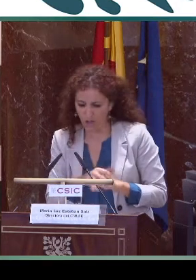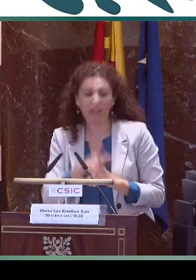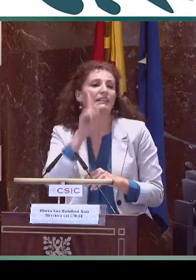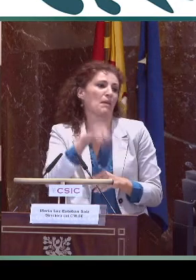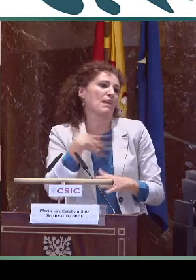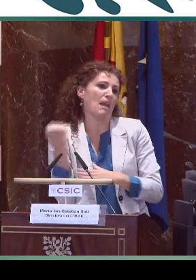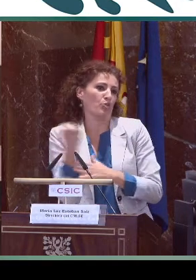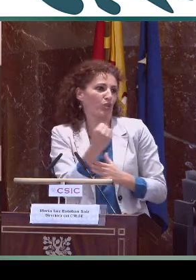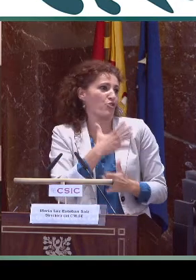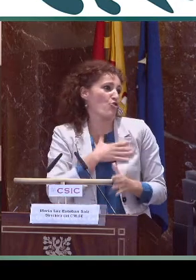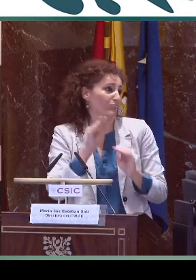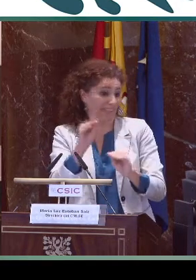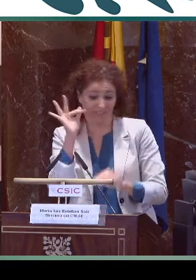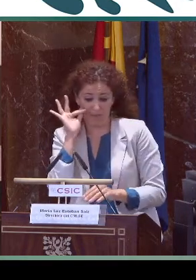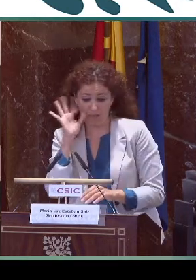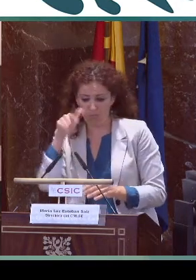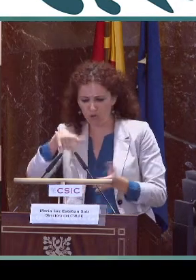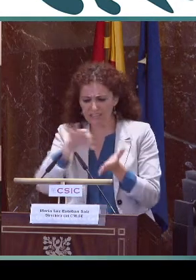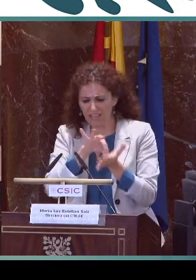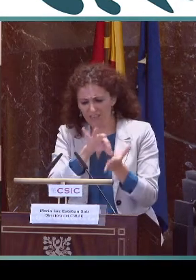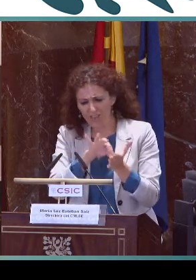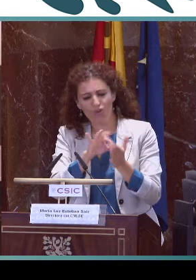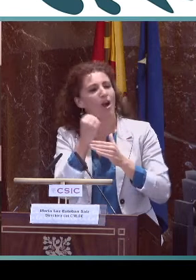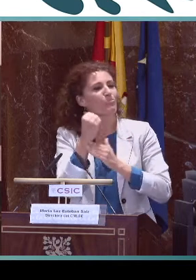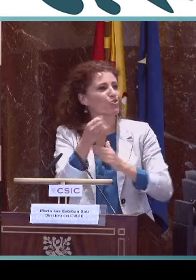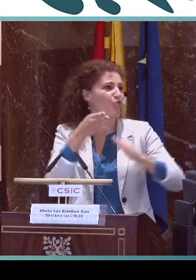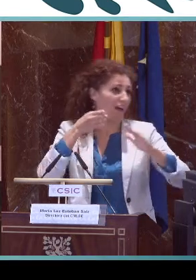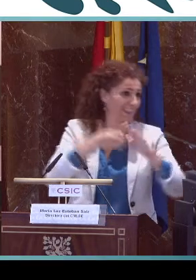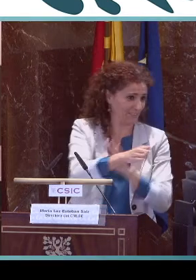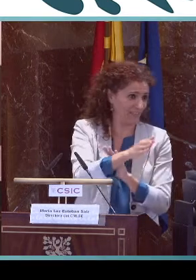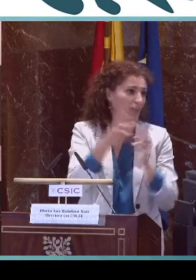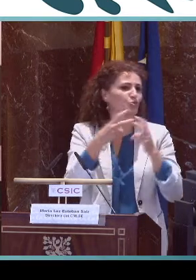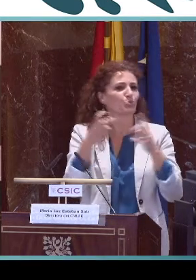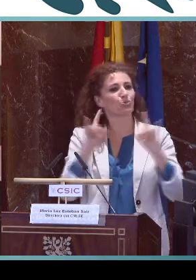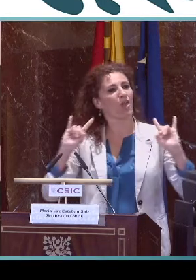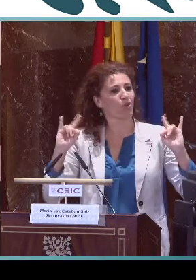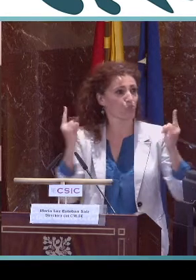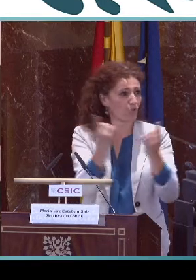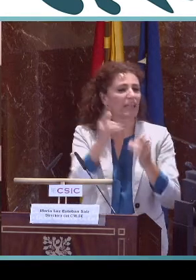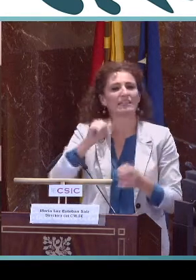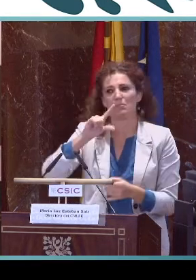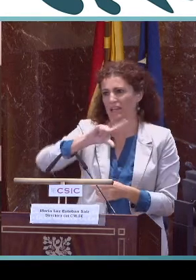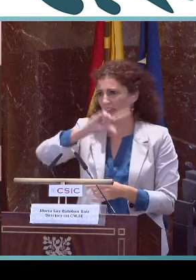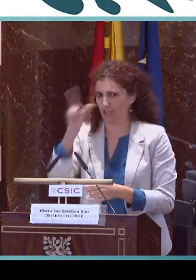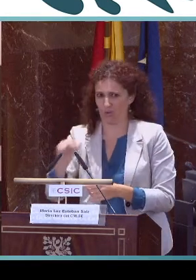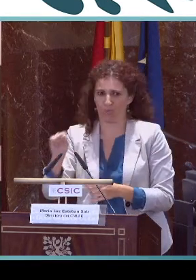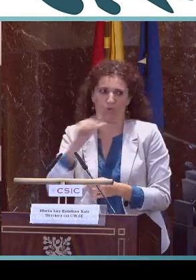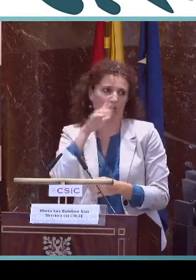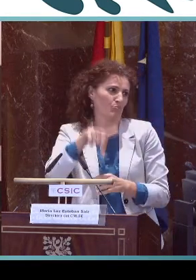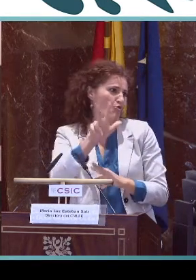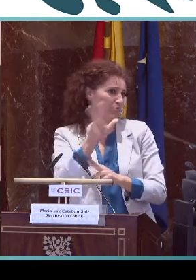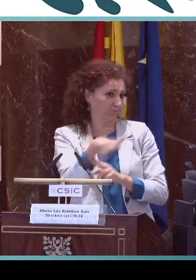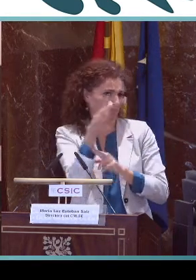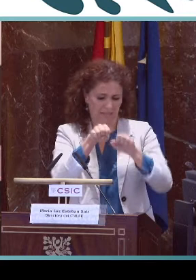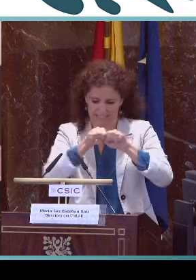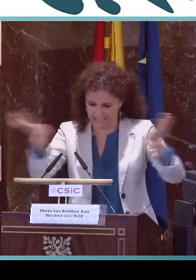la Confederación Estatal de Personas Sordas y contamos con el apoyo de FIAPAS que presta el servicio y apoyo de subtitulado y bucle magnético,